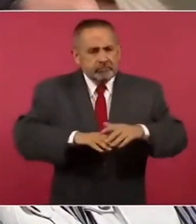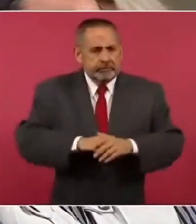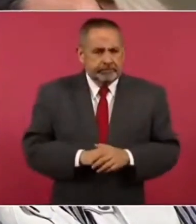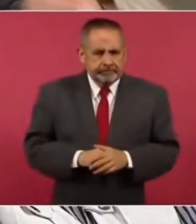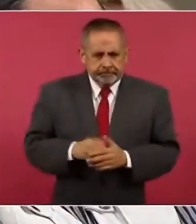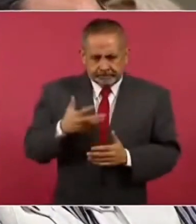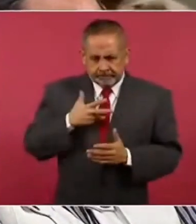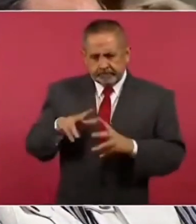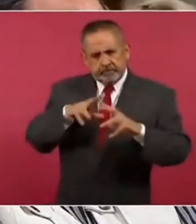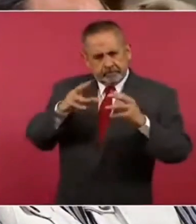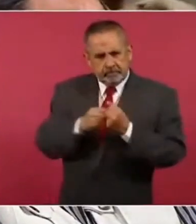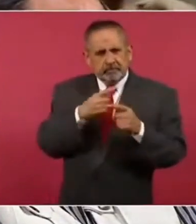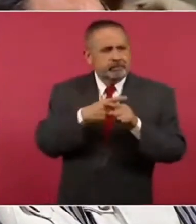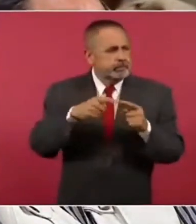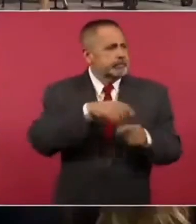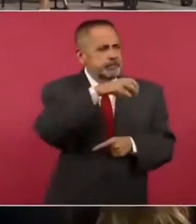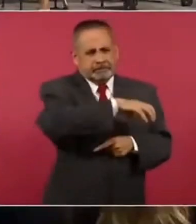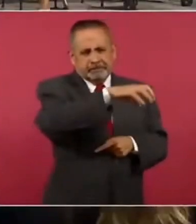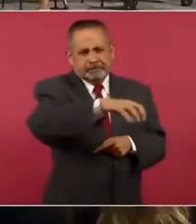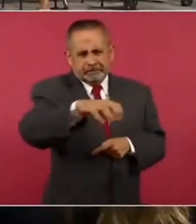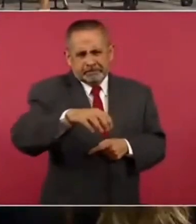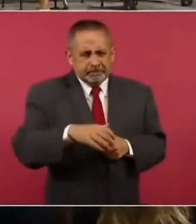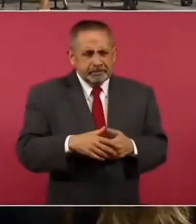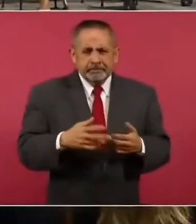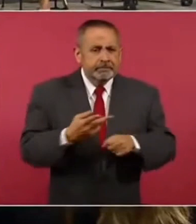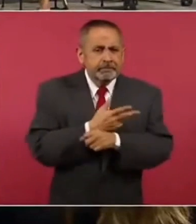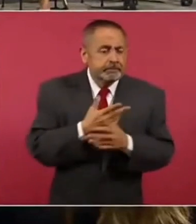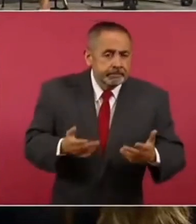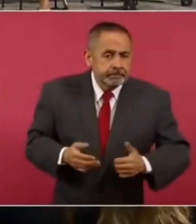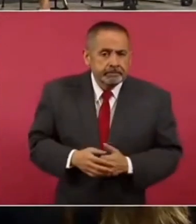tengo todos los nombres de los desarrollos también. ¿Qué pasa?